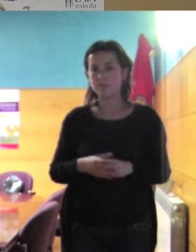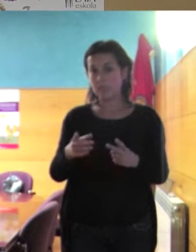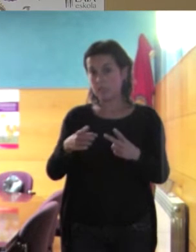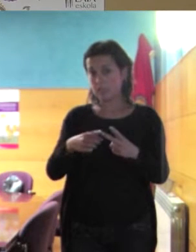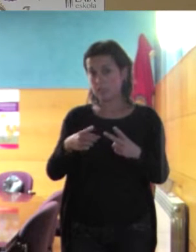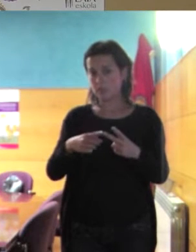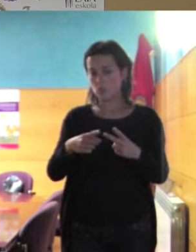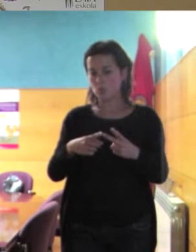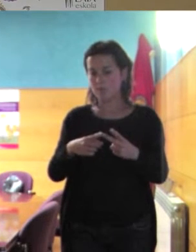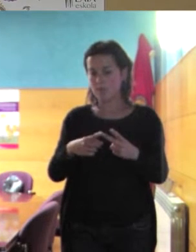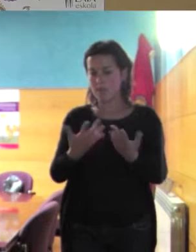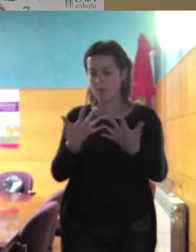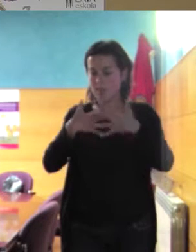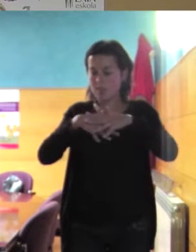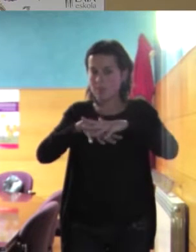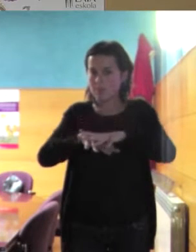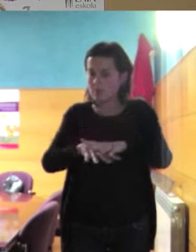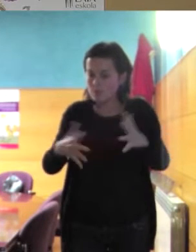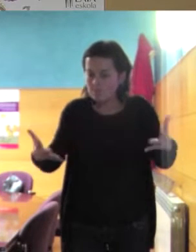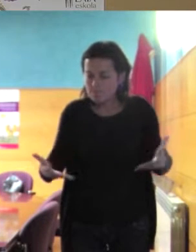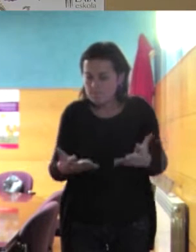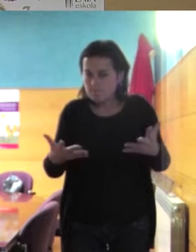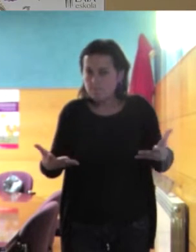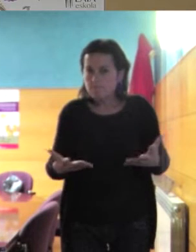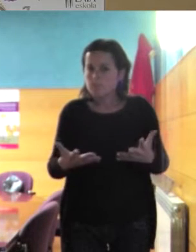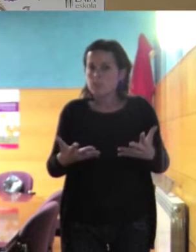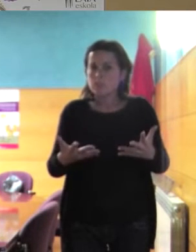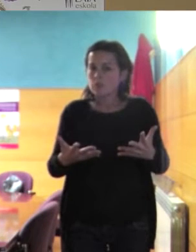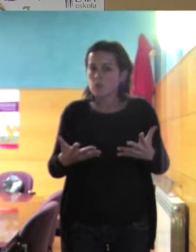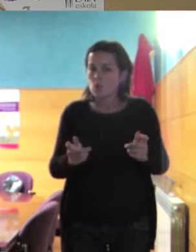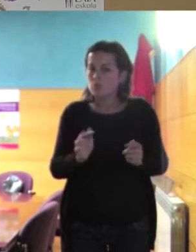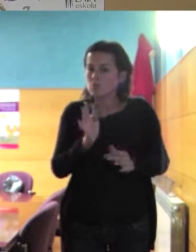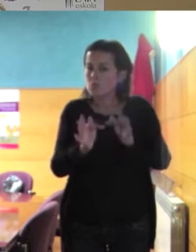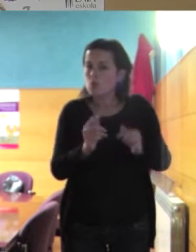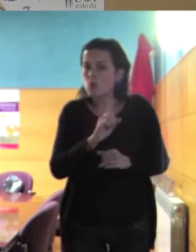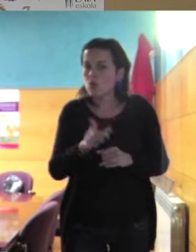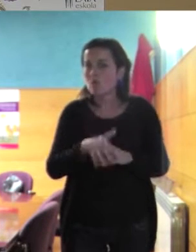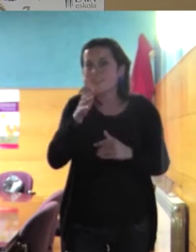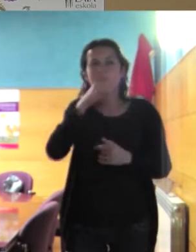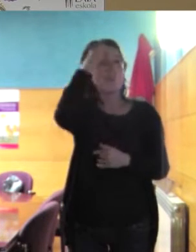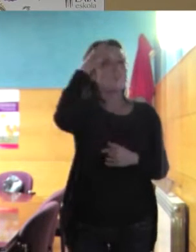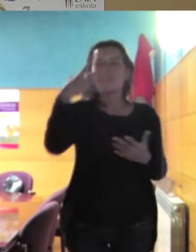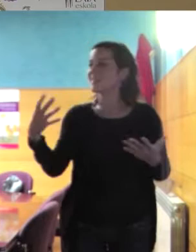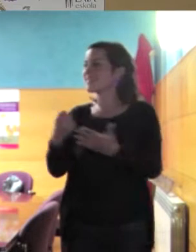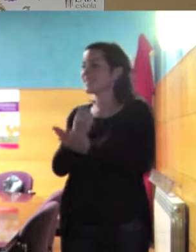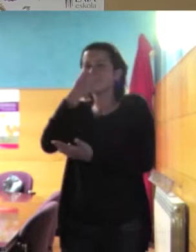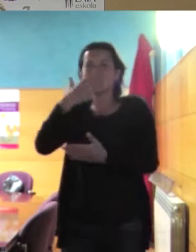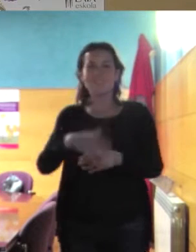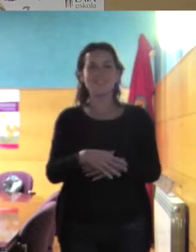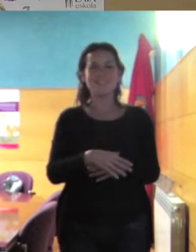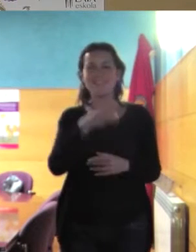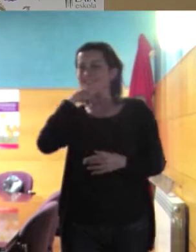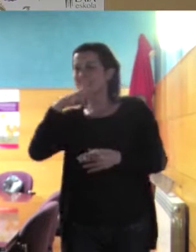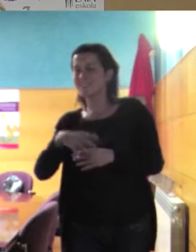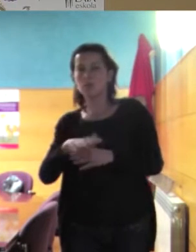integración, porque lo que dice es fantástico, todo fantástico, vivan las culturas, pero a ver, cada uno